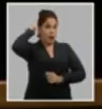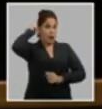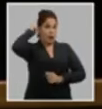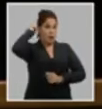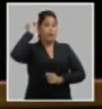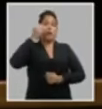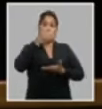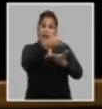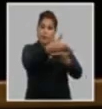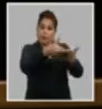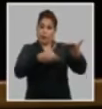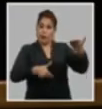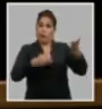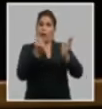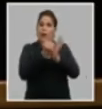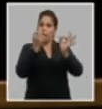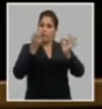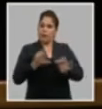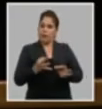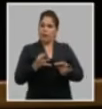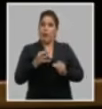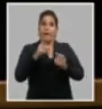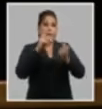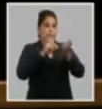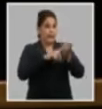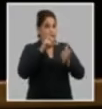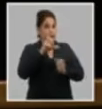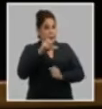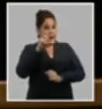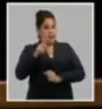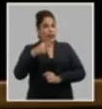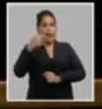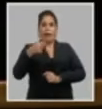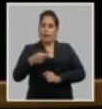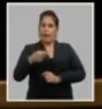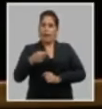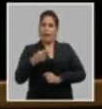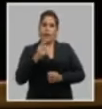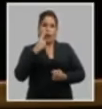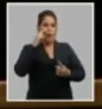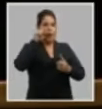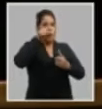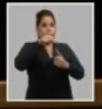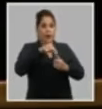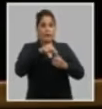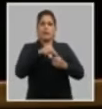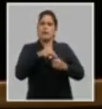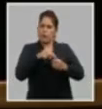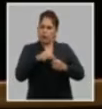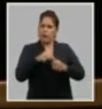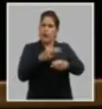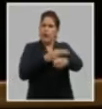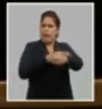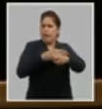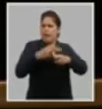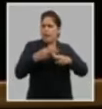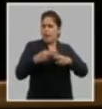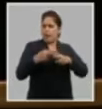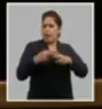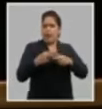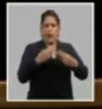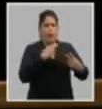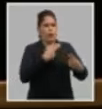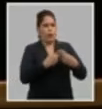Partido reafirmó que recae en el Partido la honrosa misión de ser el digno heredero de la confianza